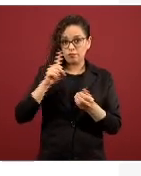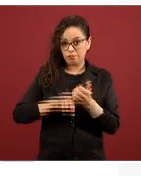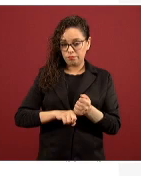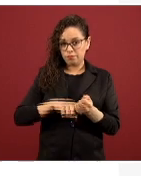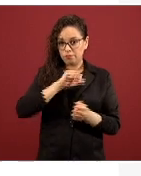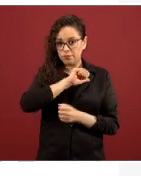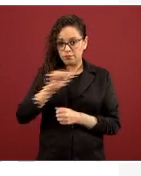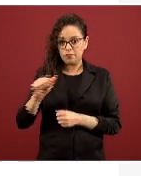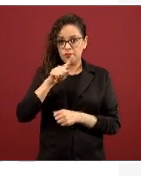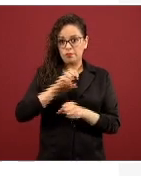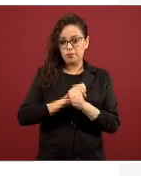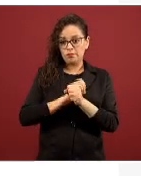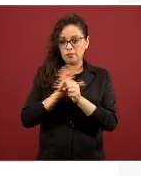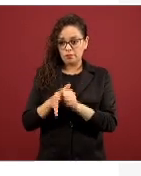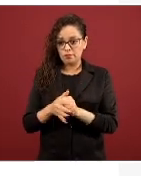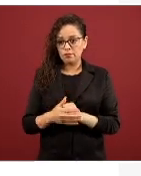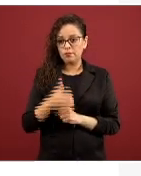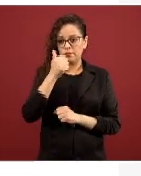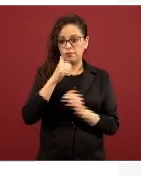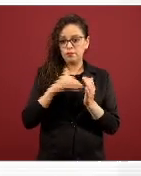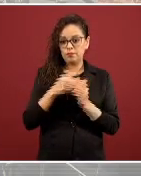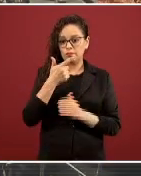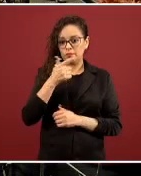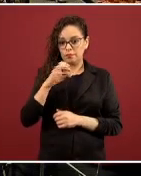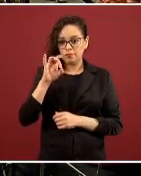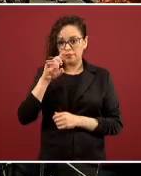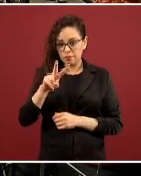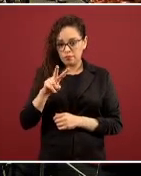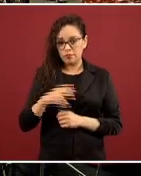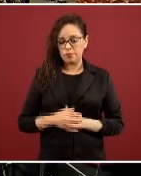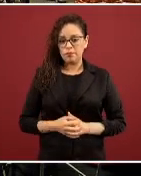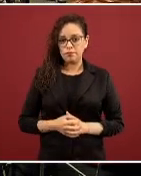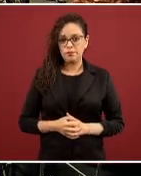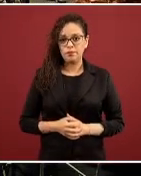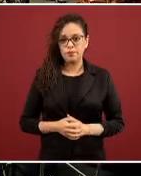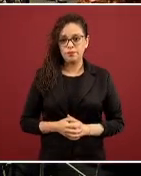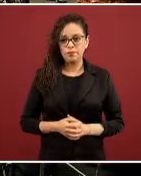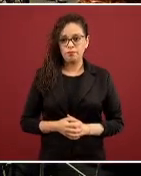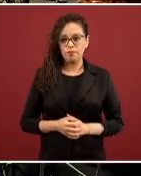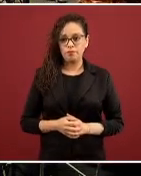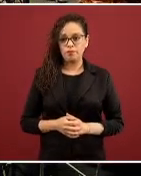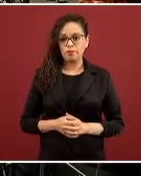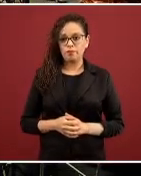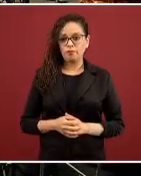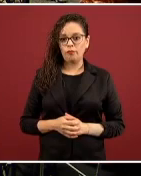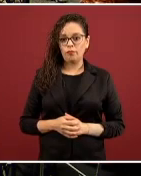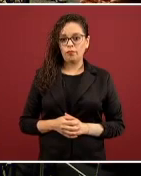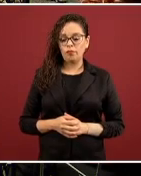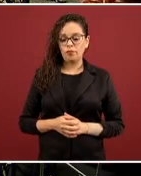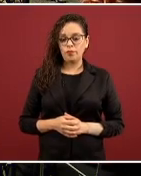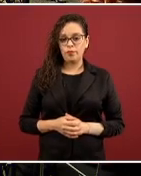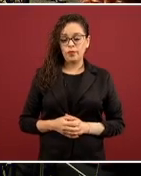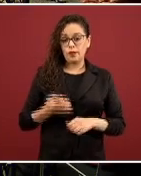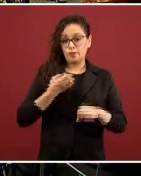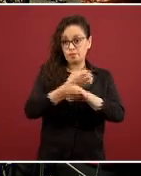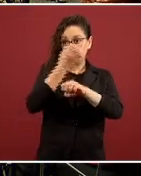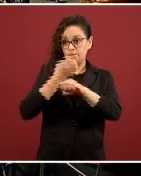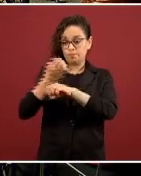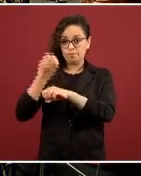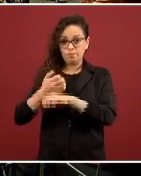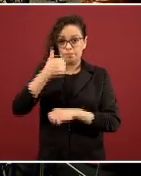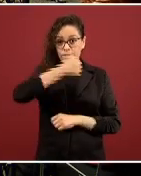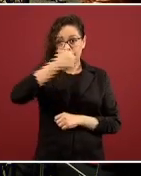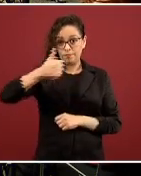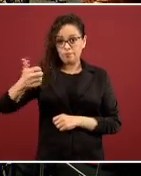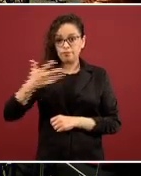serían de 1.732 camas. El reporte general de avance por estado, esta es información